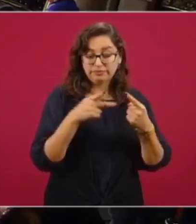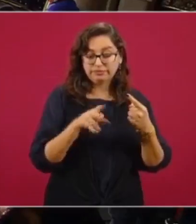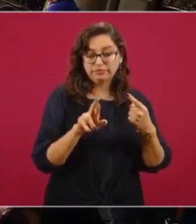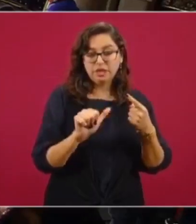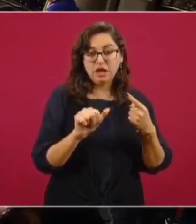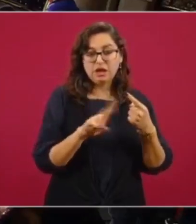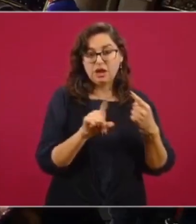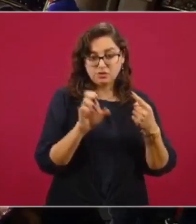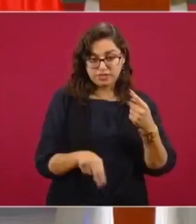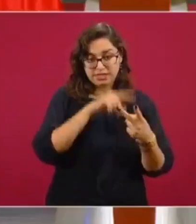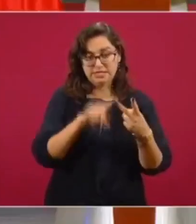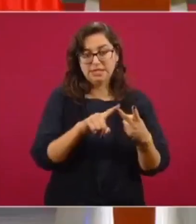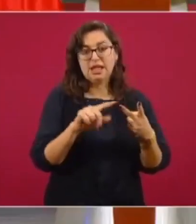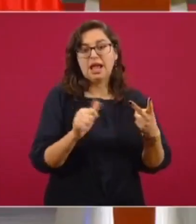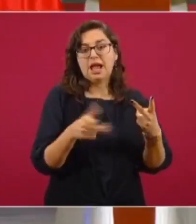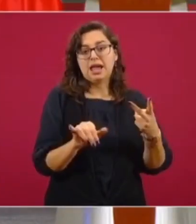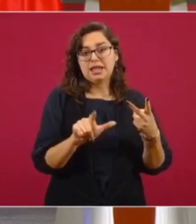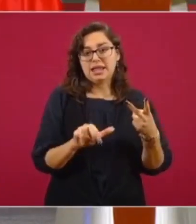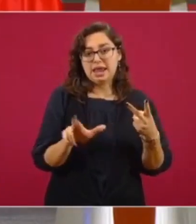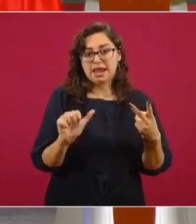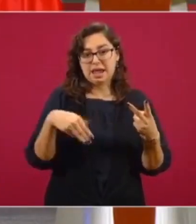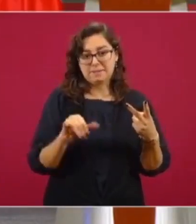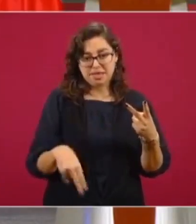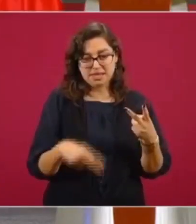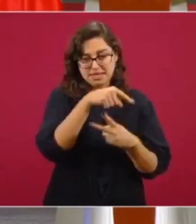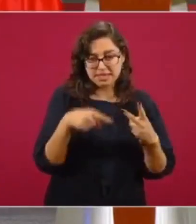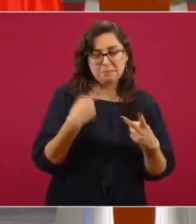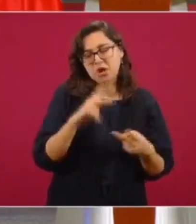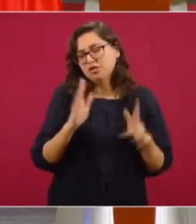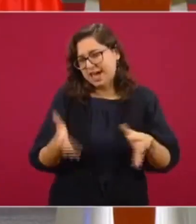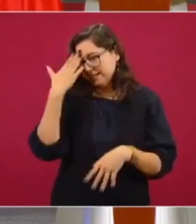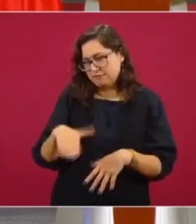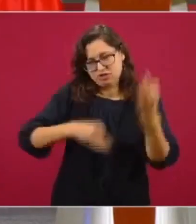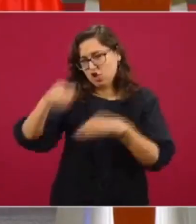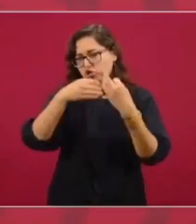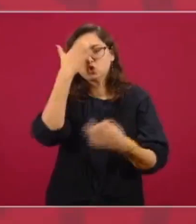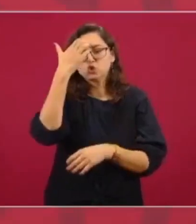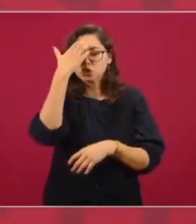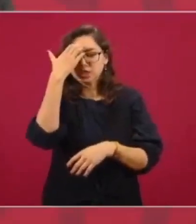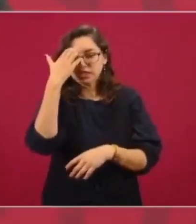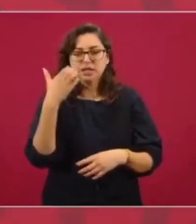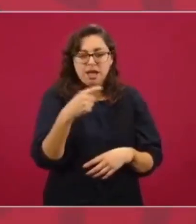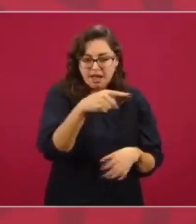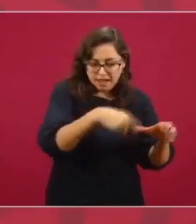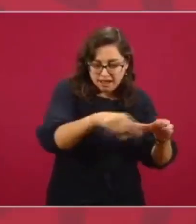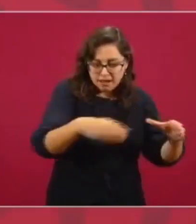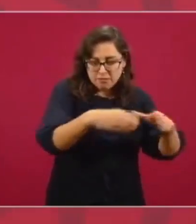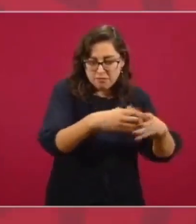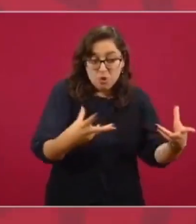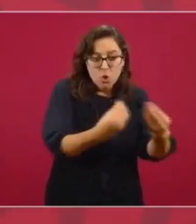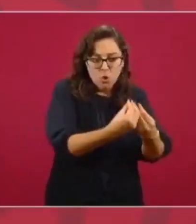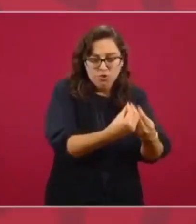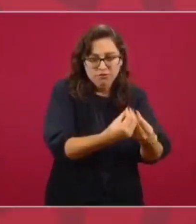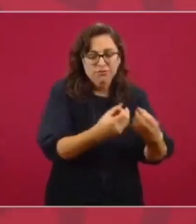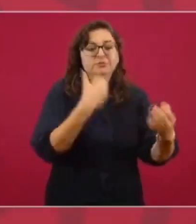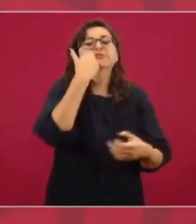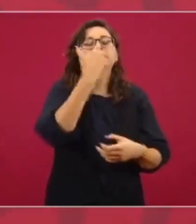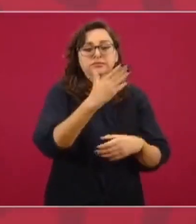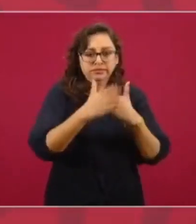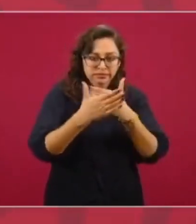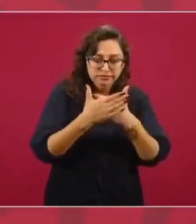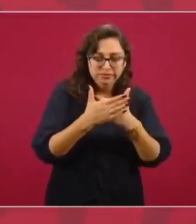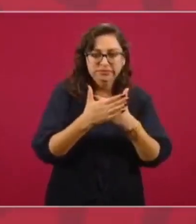Krause y Aguilar Camín, pero eso ya es público, ya se dio a conocer, que están buscando un frente para que todos